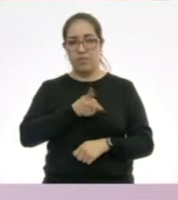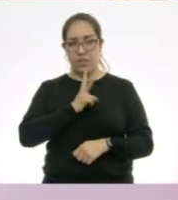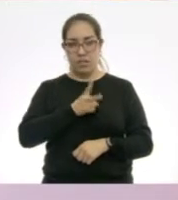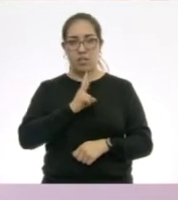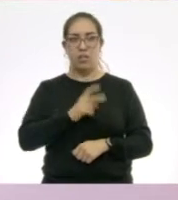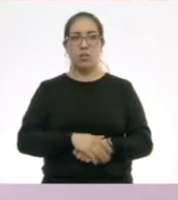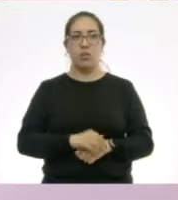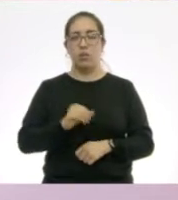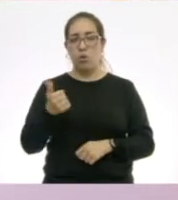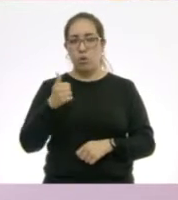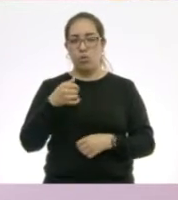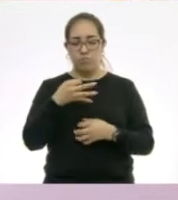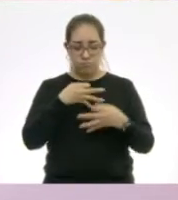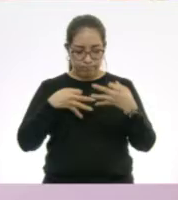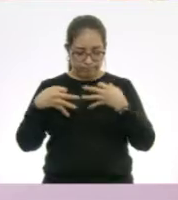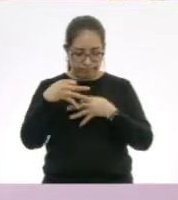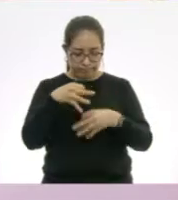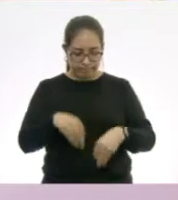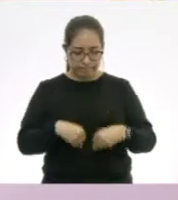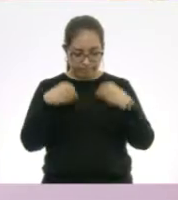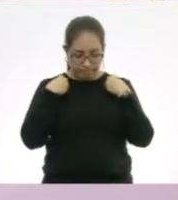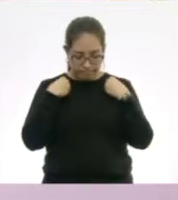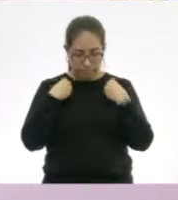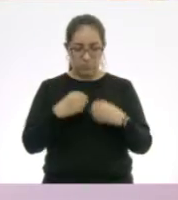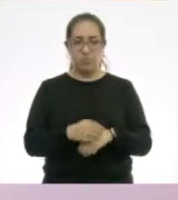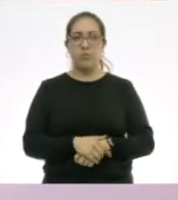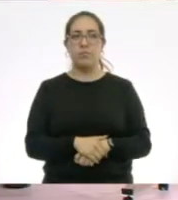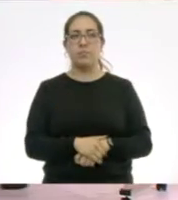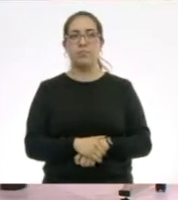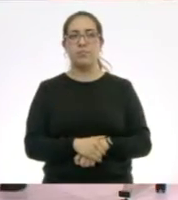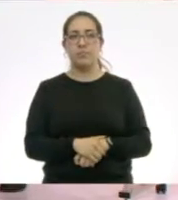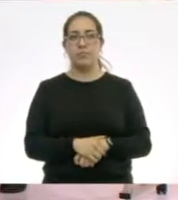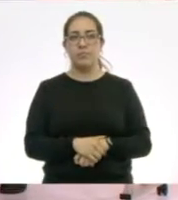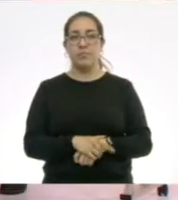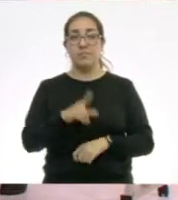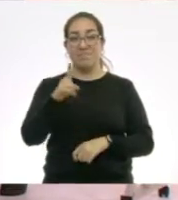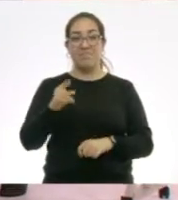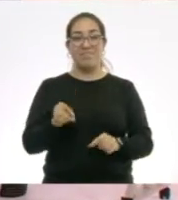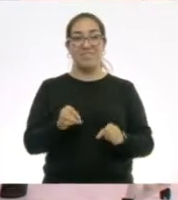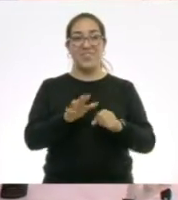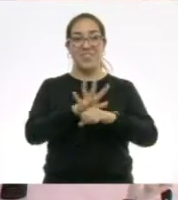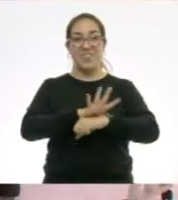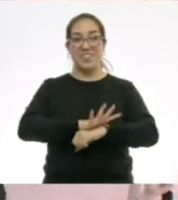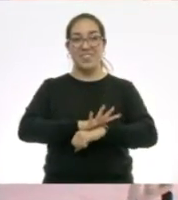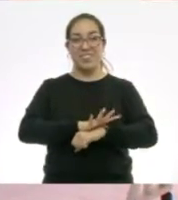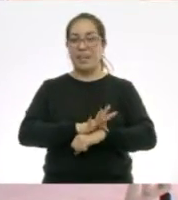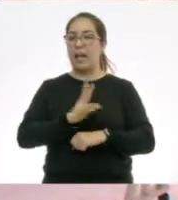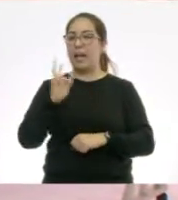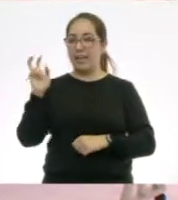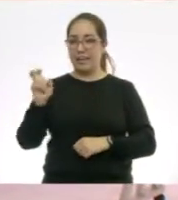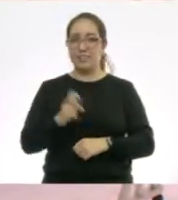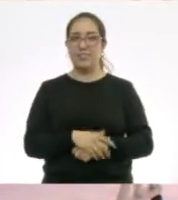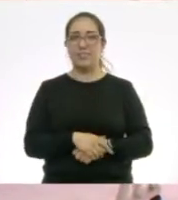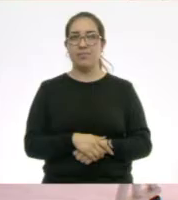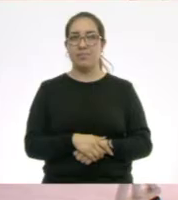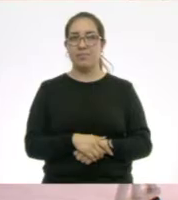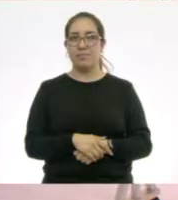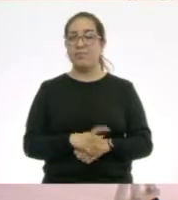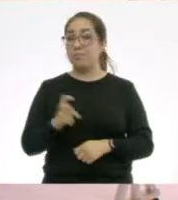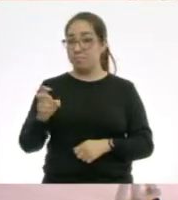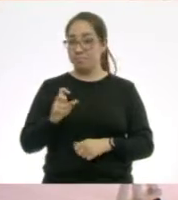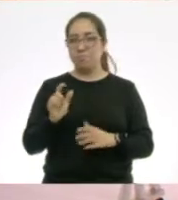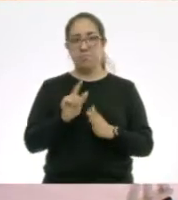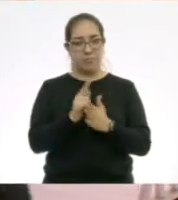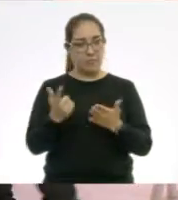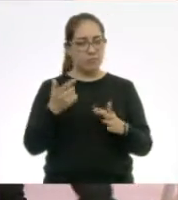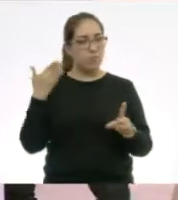este de microvida, coronavirus. Ah, muy bien. Coronavirus. A ver, ese es un libro muy